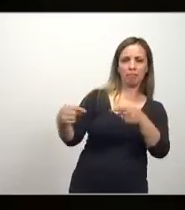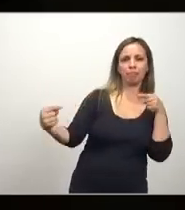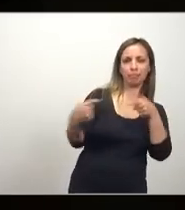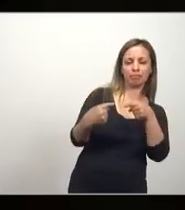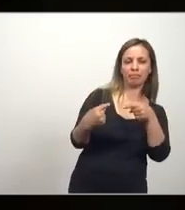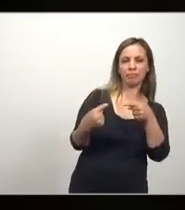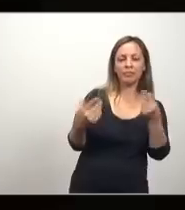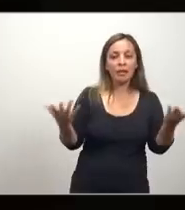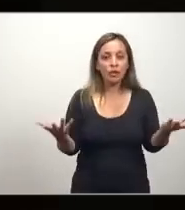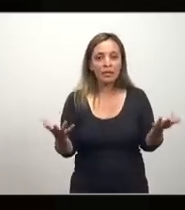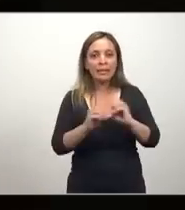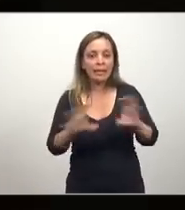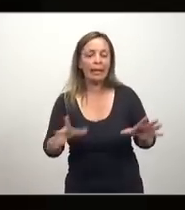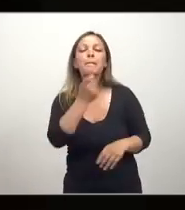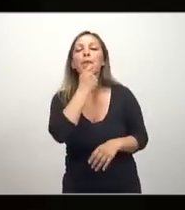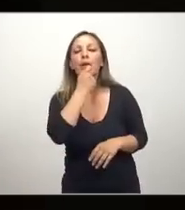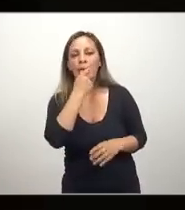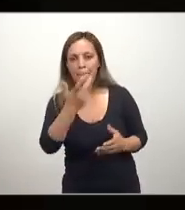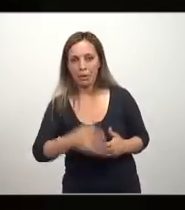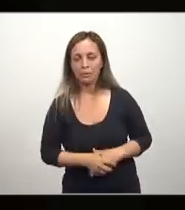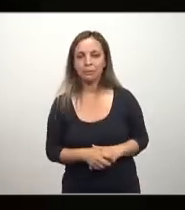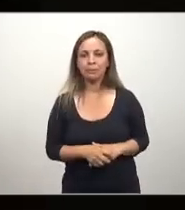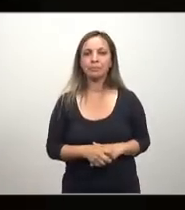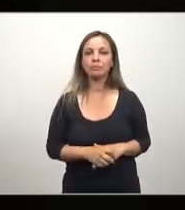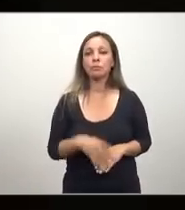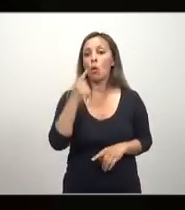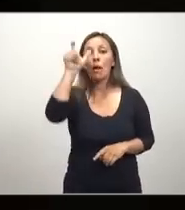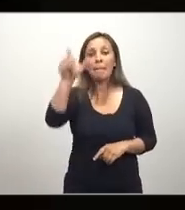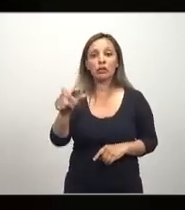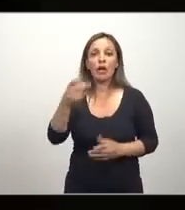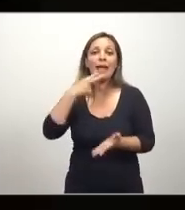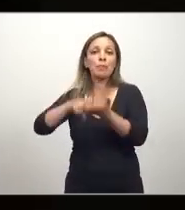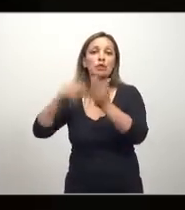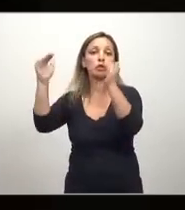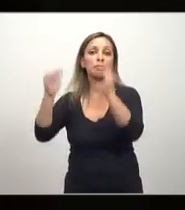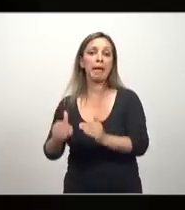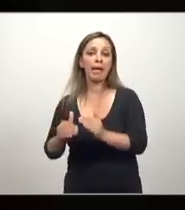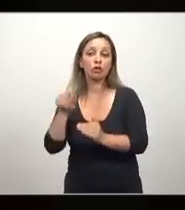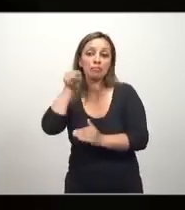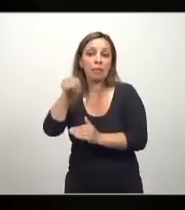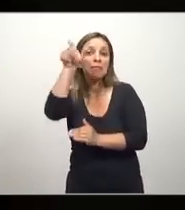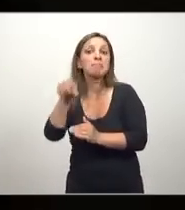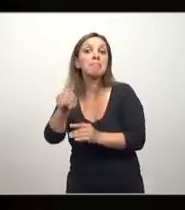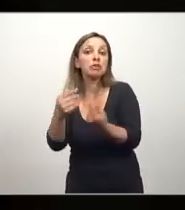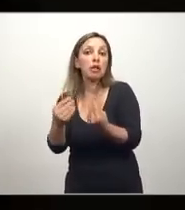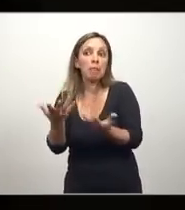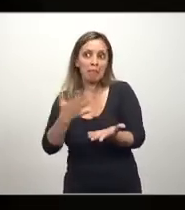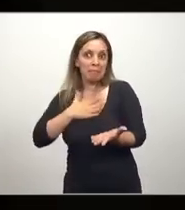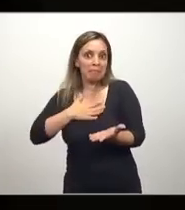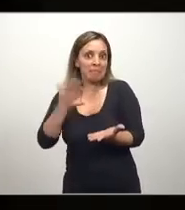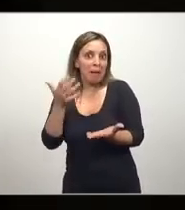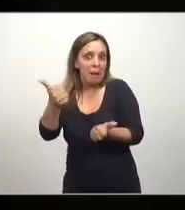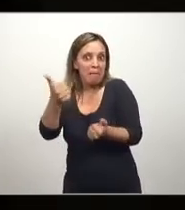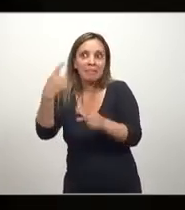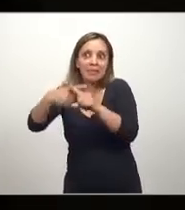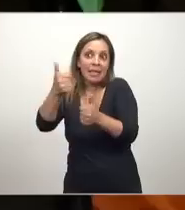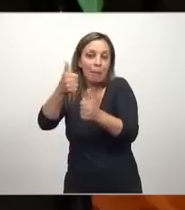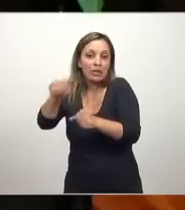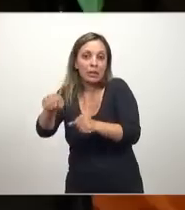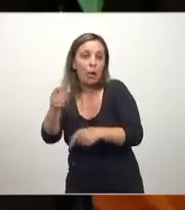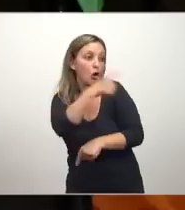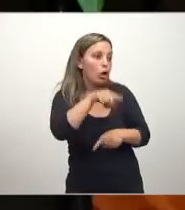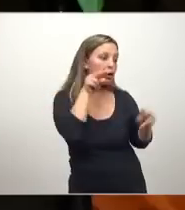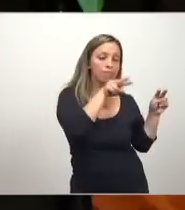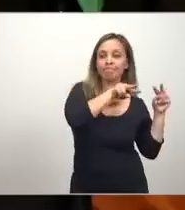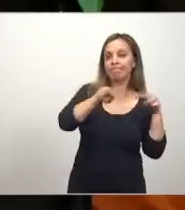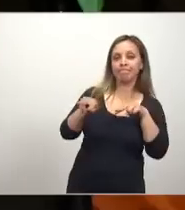agregado. Por ejemplo, que alguien pague menos impuestos es bueno para ser alguien. Que alguien no pague impuestos va a ser bueno para ser alguien, de acuerdo a la